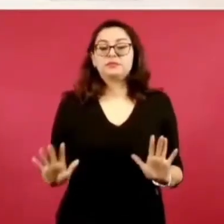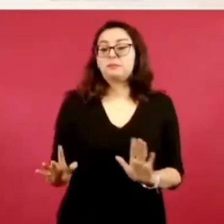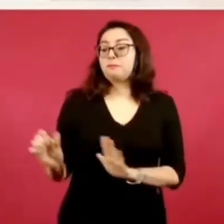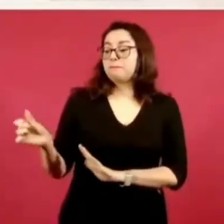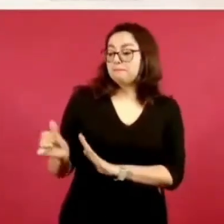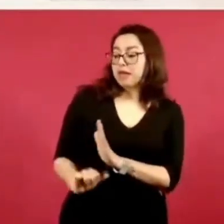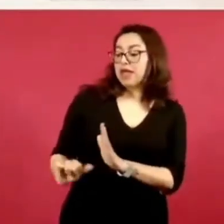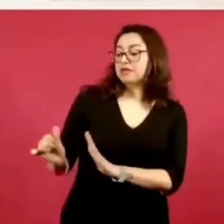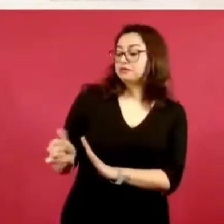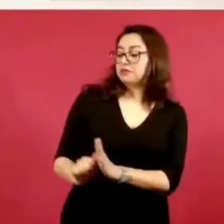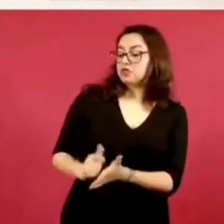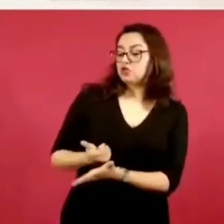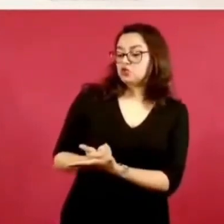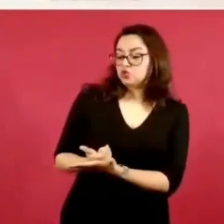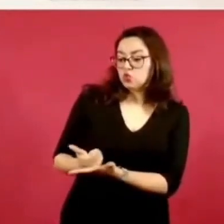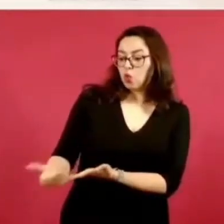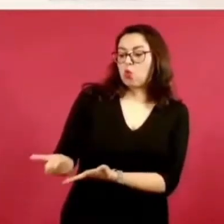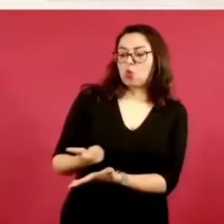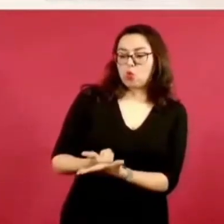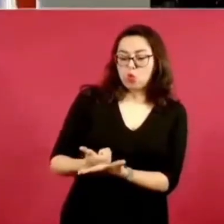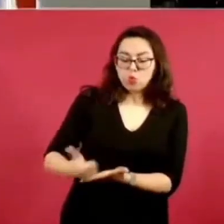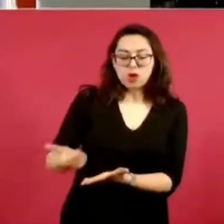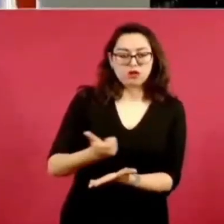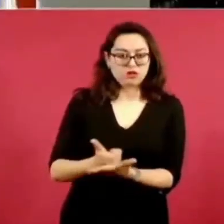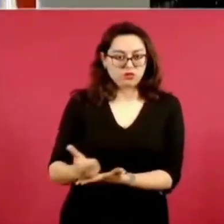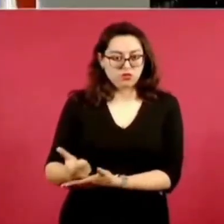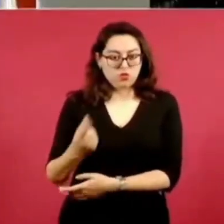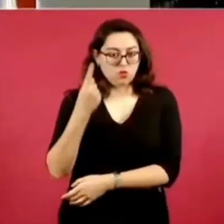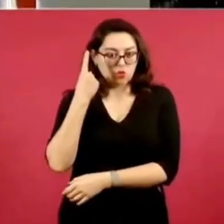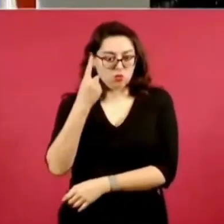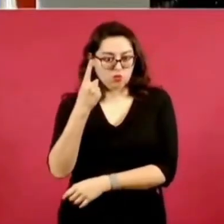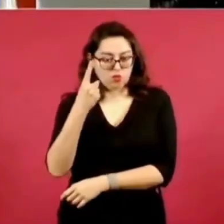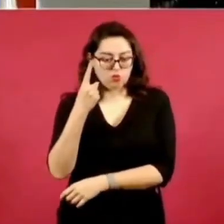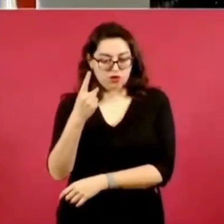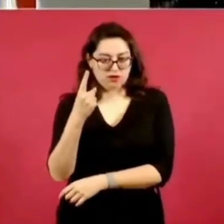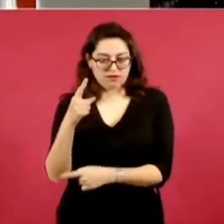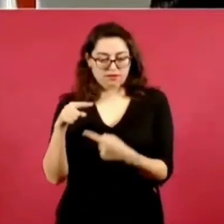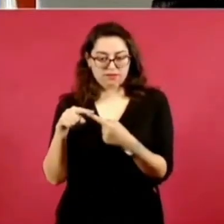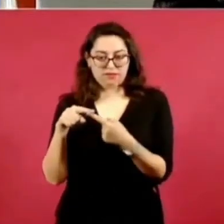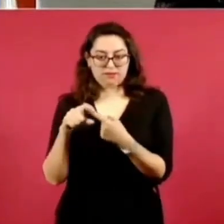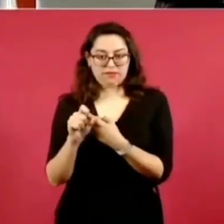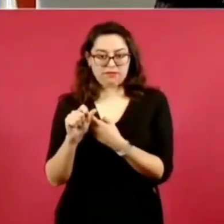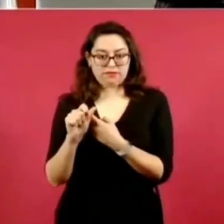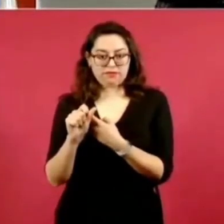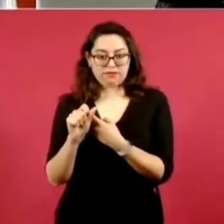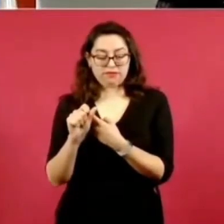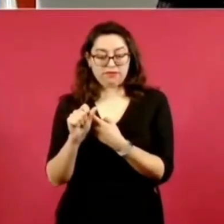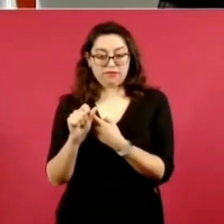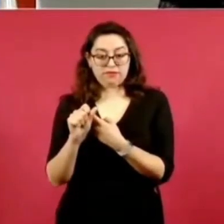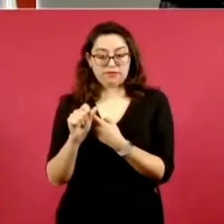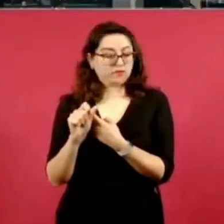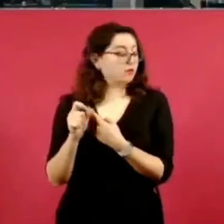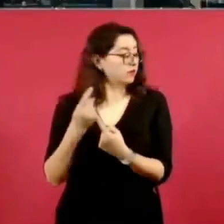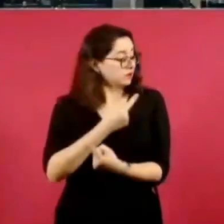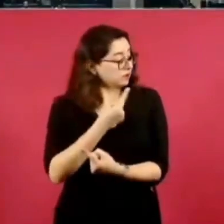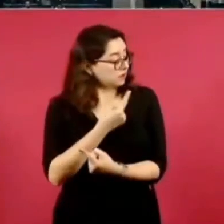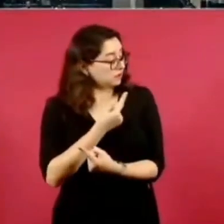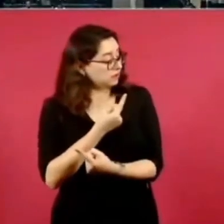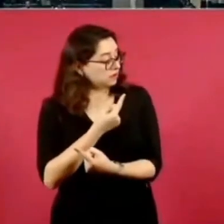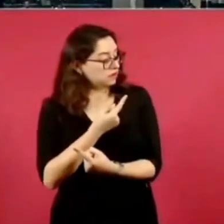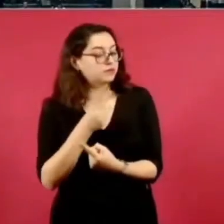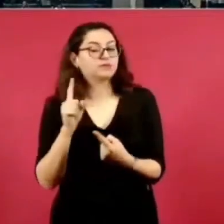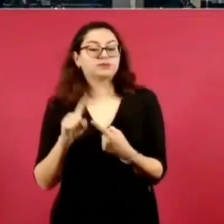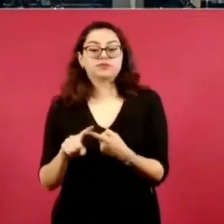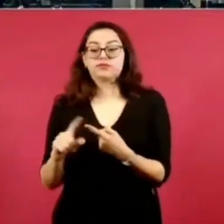ese es